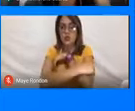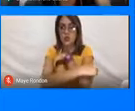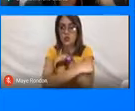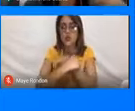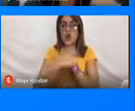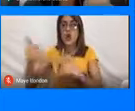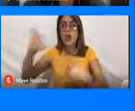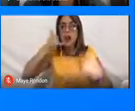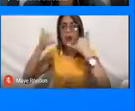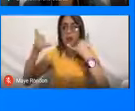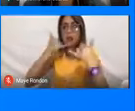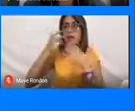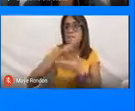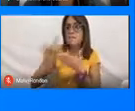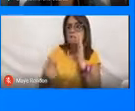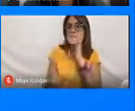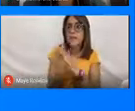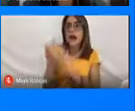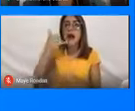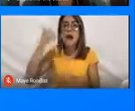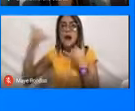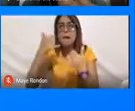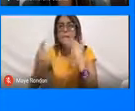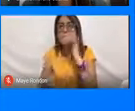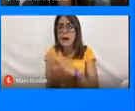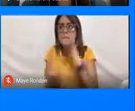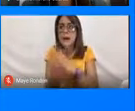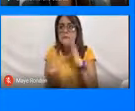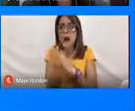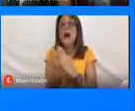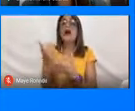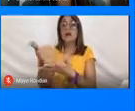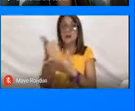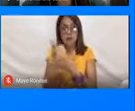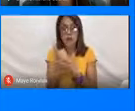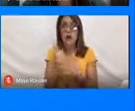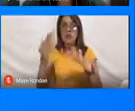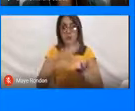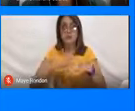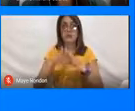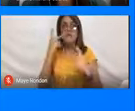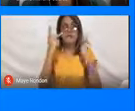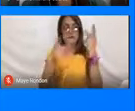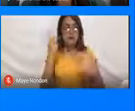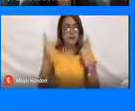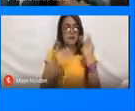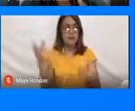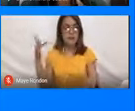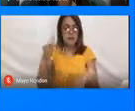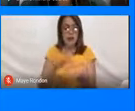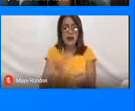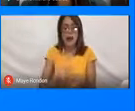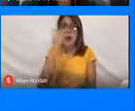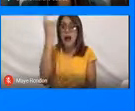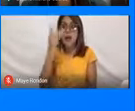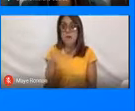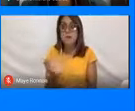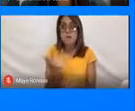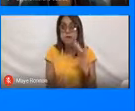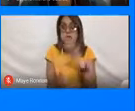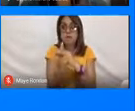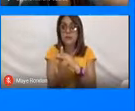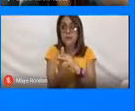líneas de atención, servicios de emergencia que permitan que nuestros visitantes en el momento de tener una